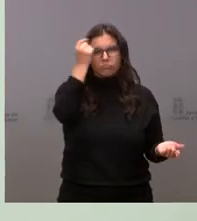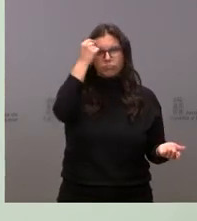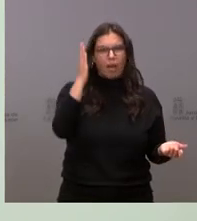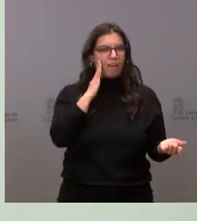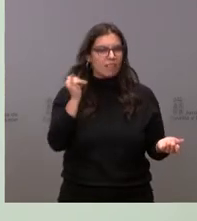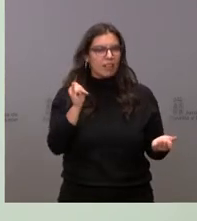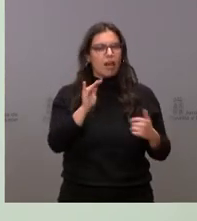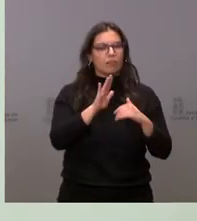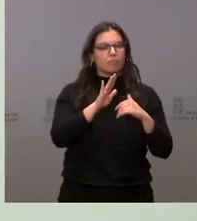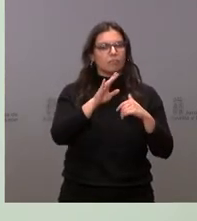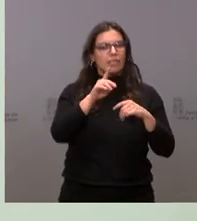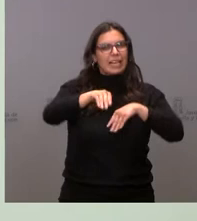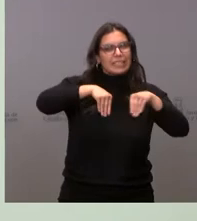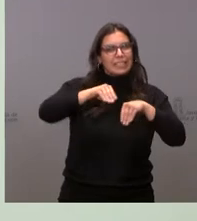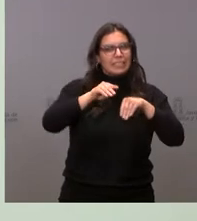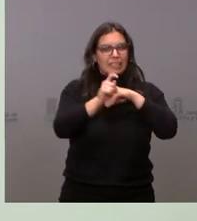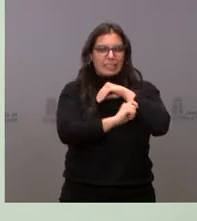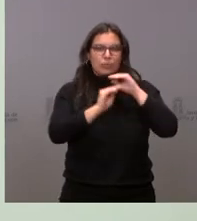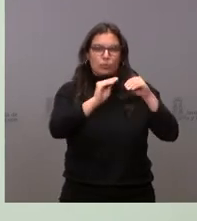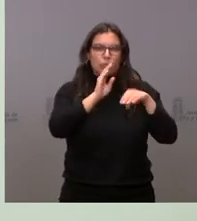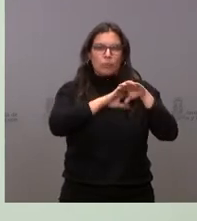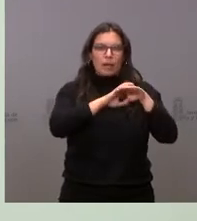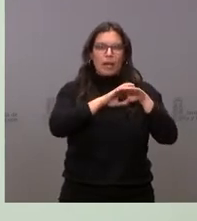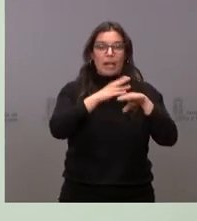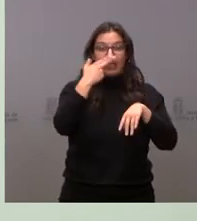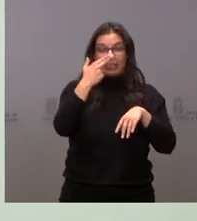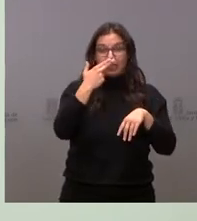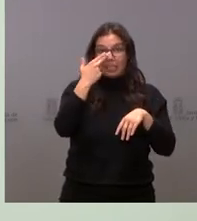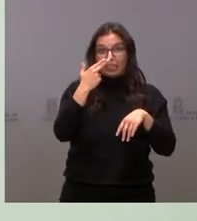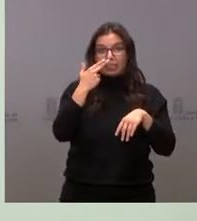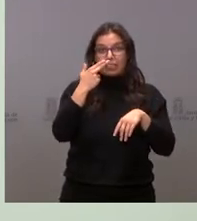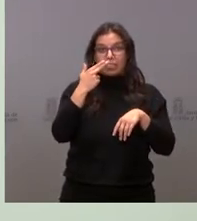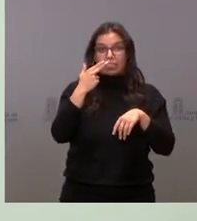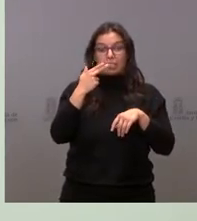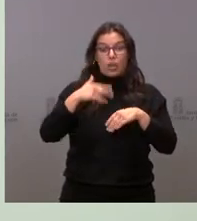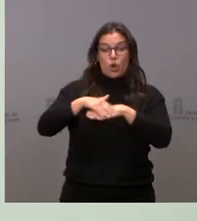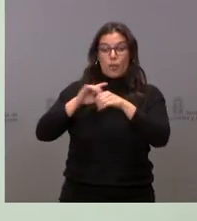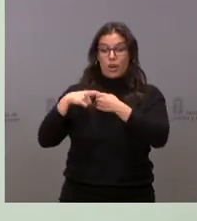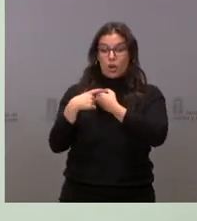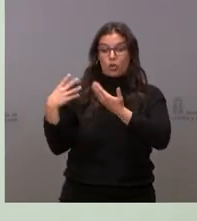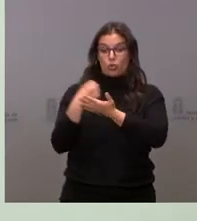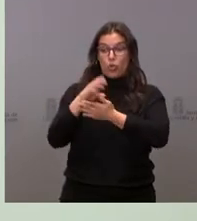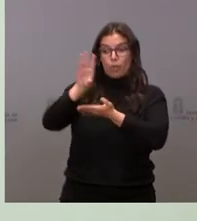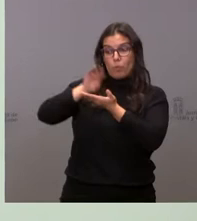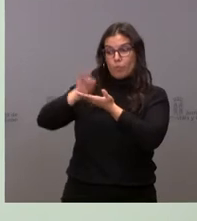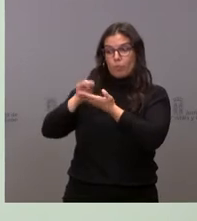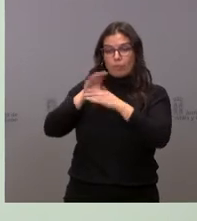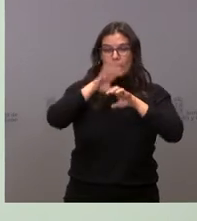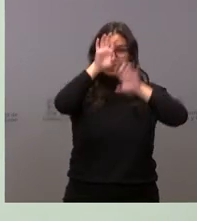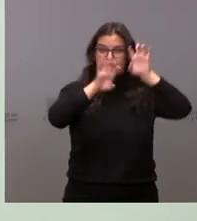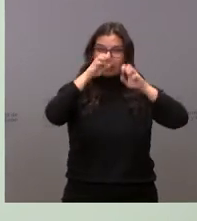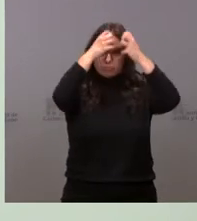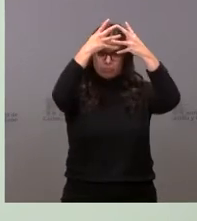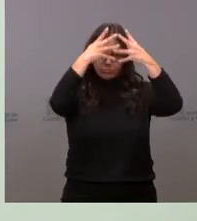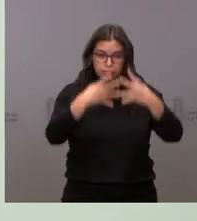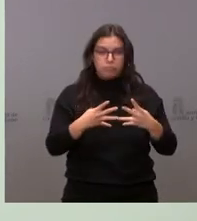encajar los intereses de todos los miembros del Gobierno. Bueno, yo ahí también quiero hacer